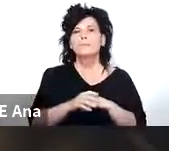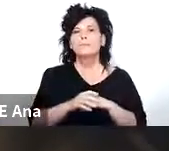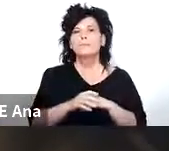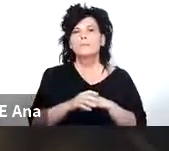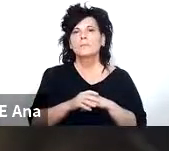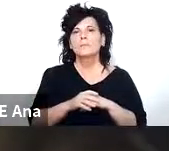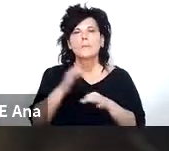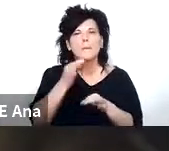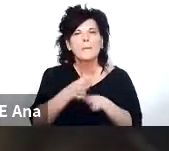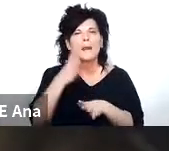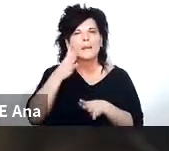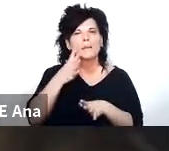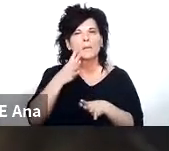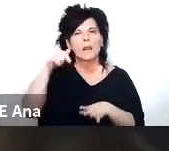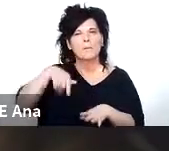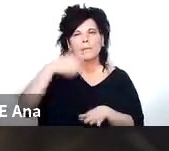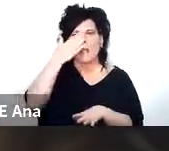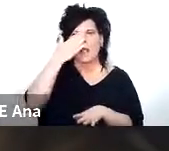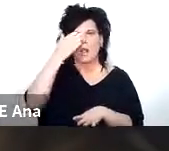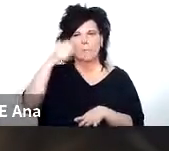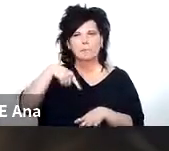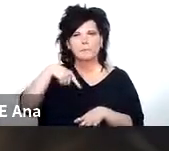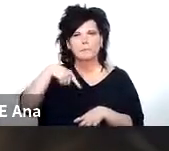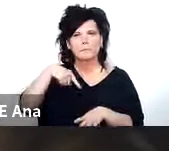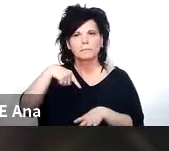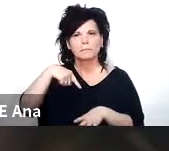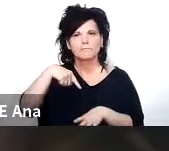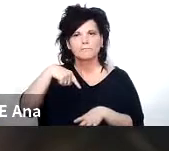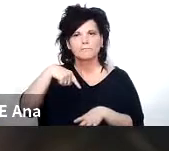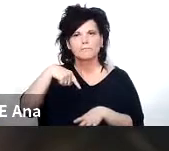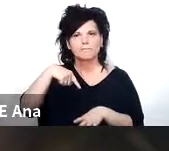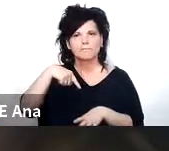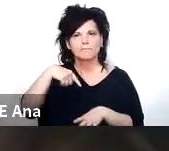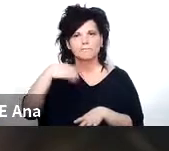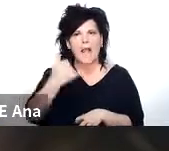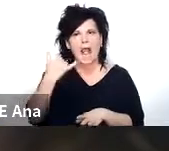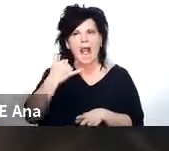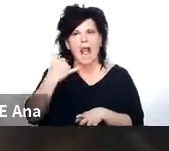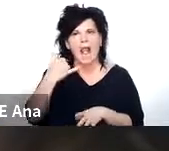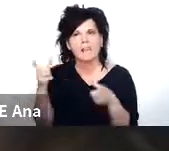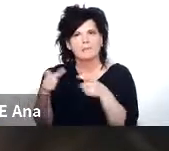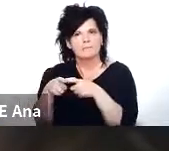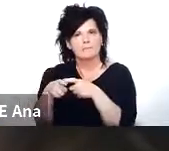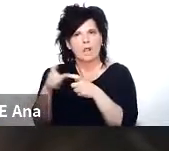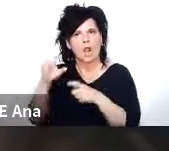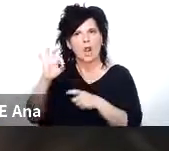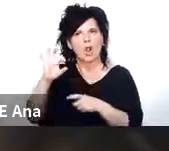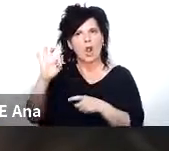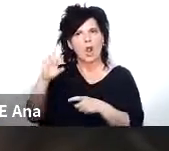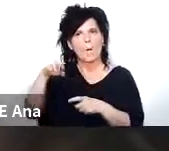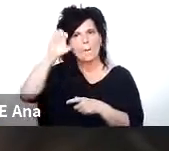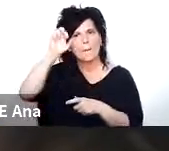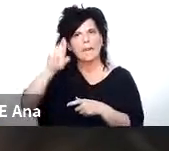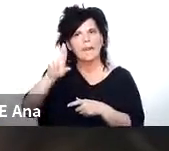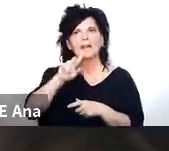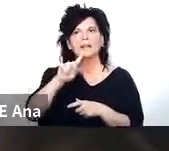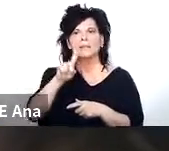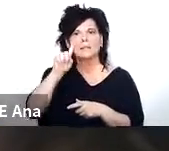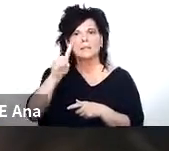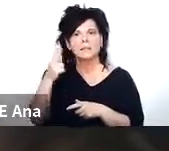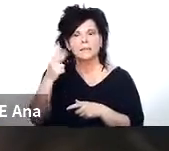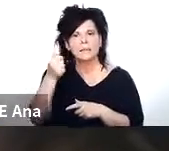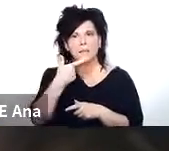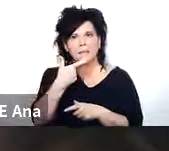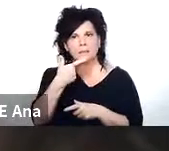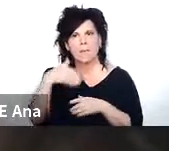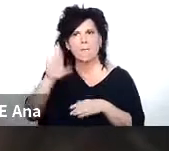particularmente en lo que es la provincia de Córdoba es muy fuerte la presencia de las cooperativas en su gran mayoría de extracción eléctrica hay más